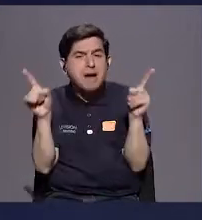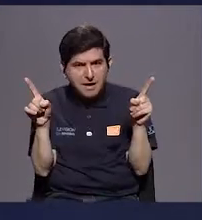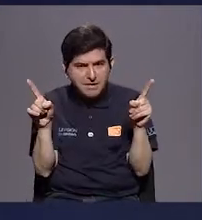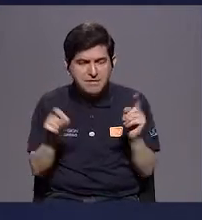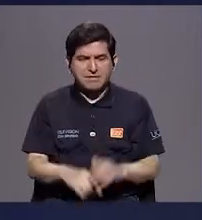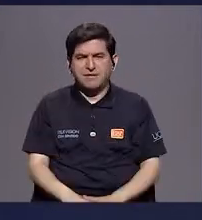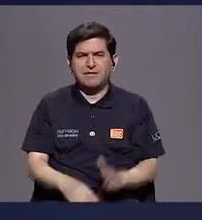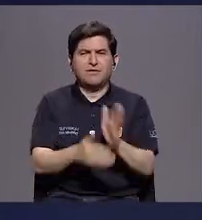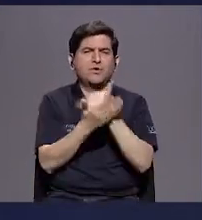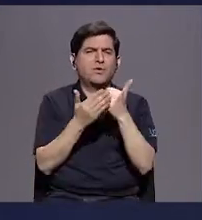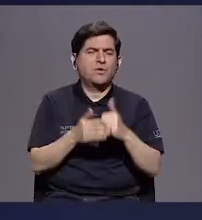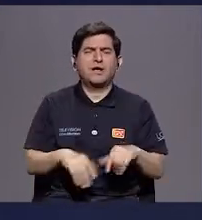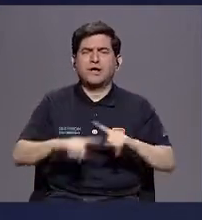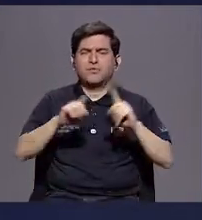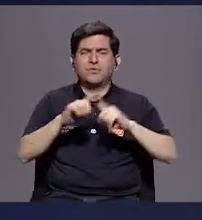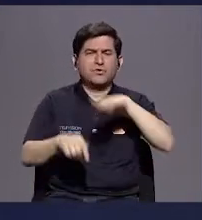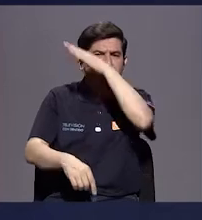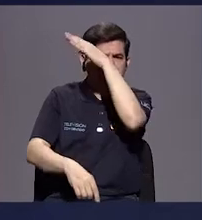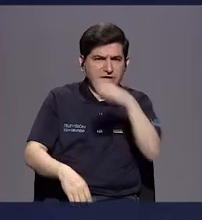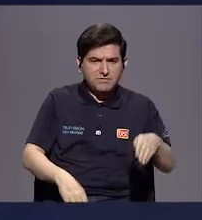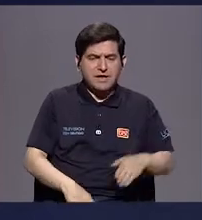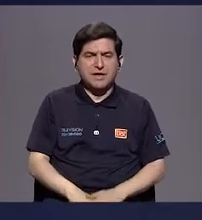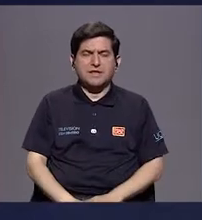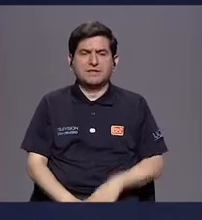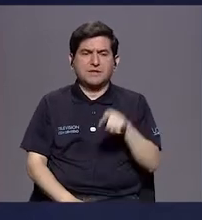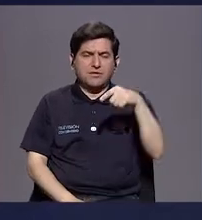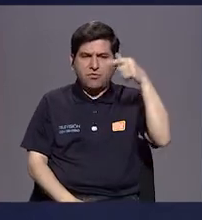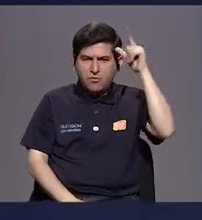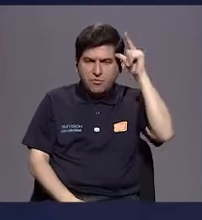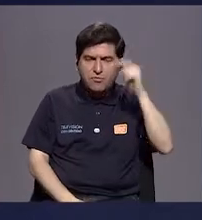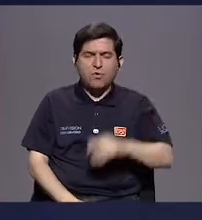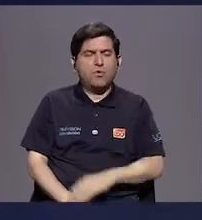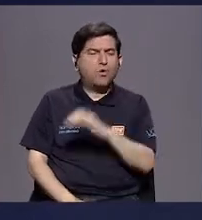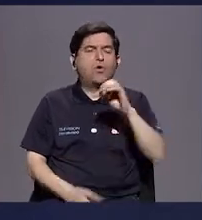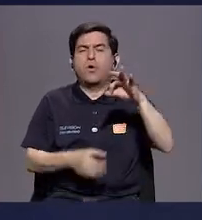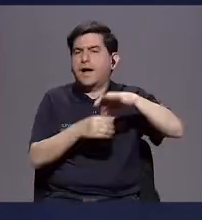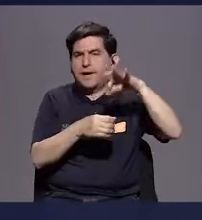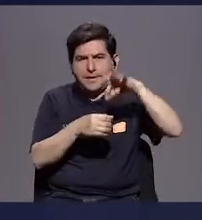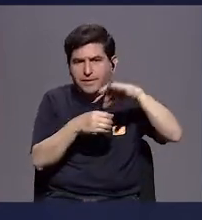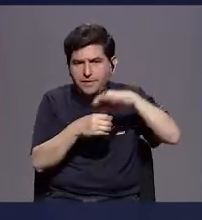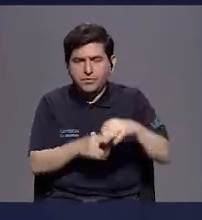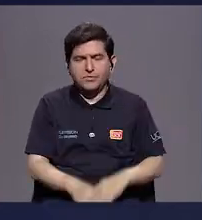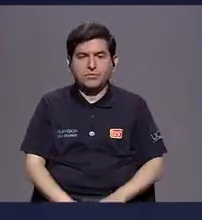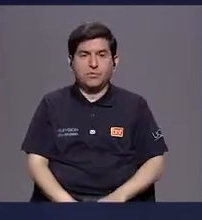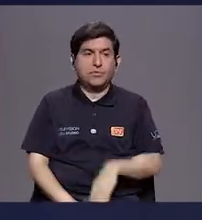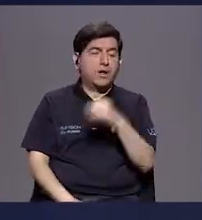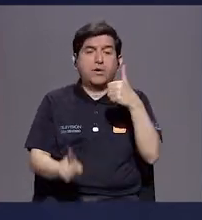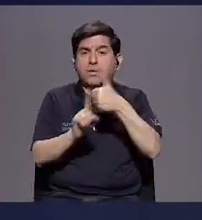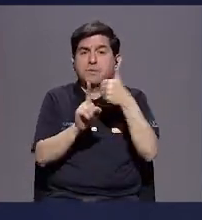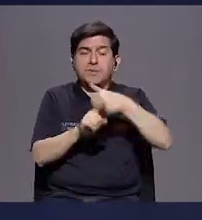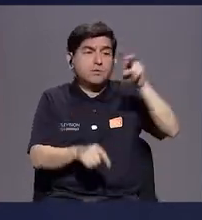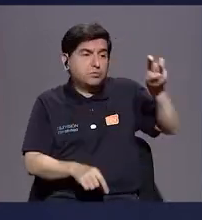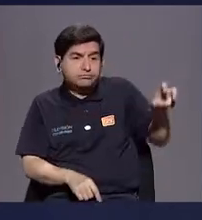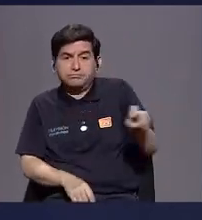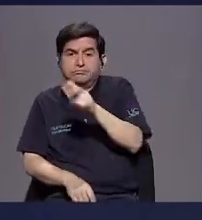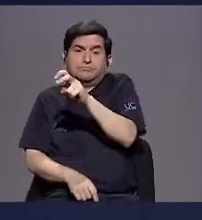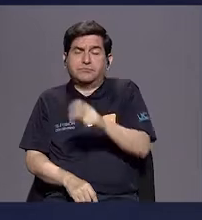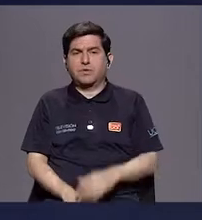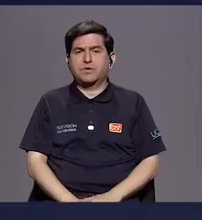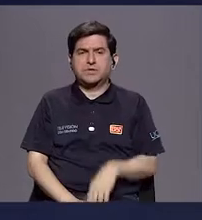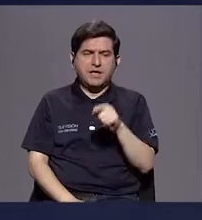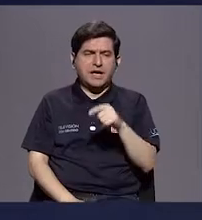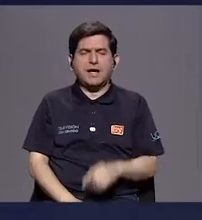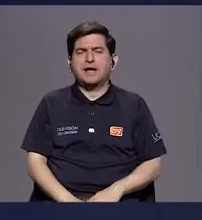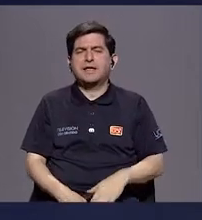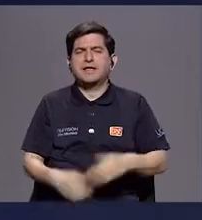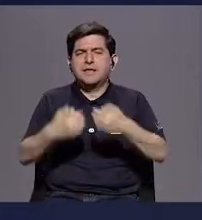embargo, en algunos de los ejes que establece, como el eje ganaría, el eje de agricultura, el mismo eje de transporte, en donde lo